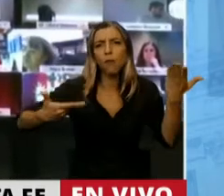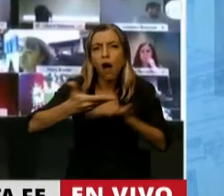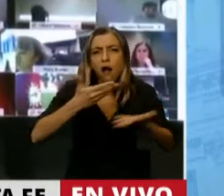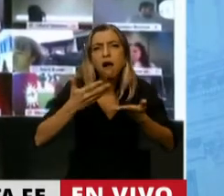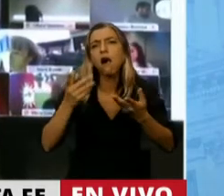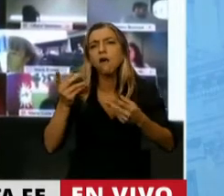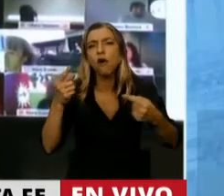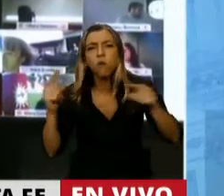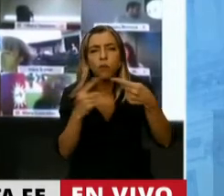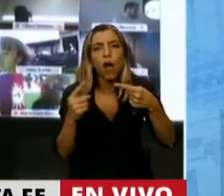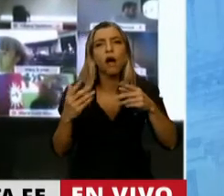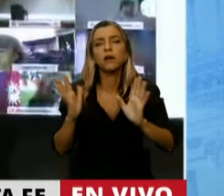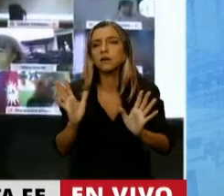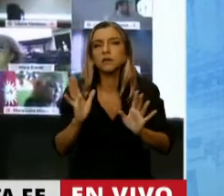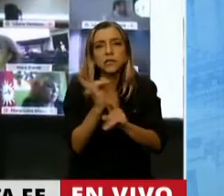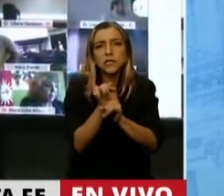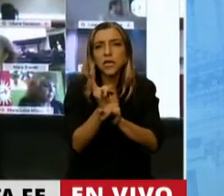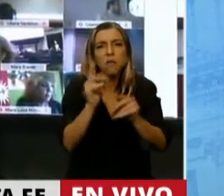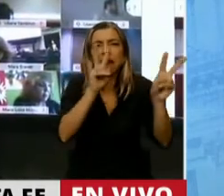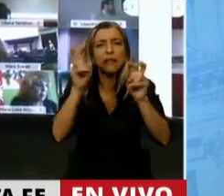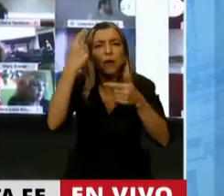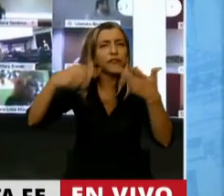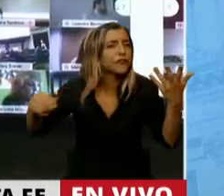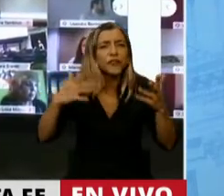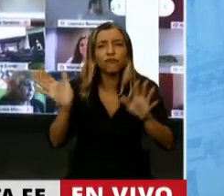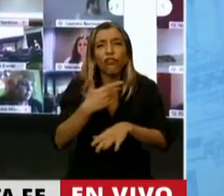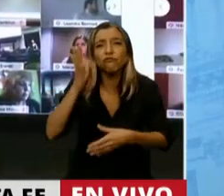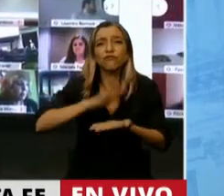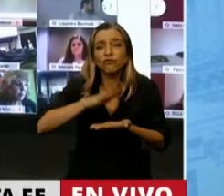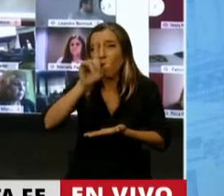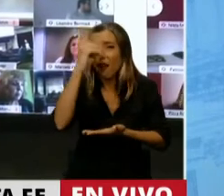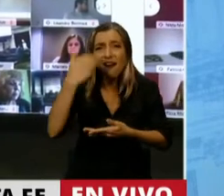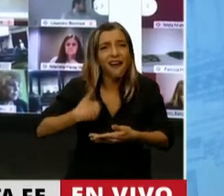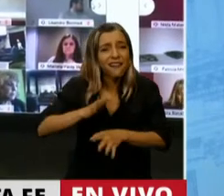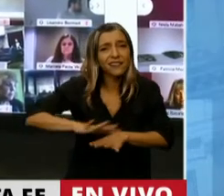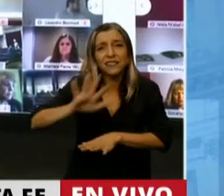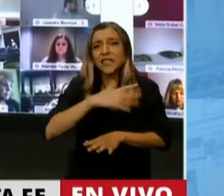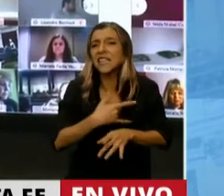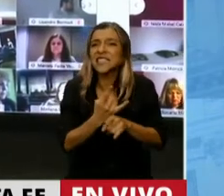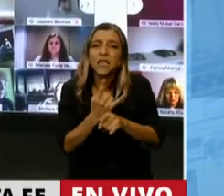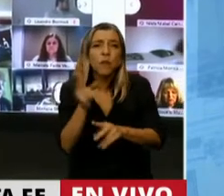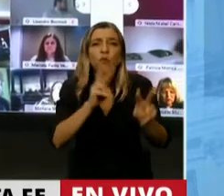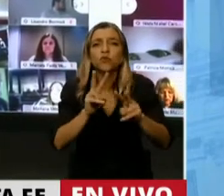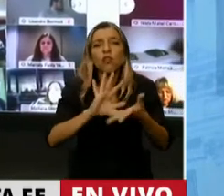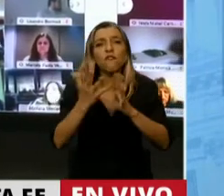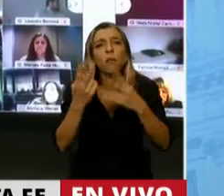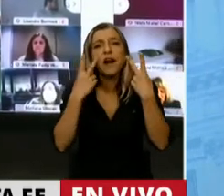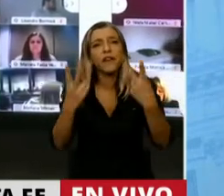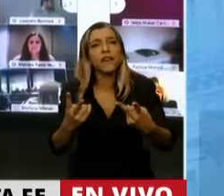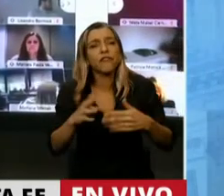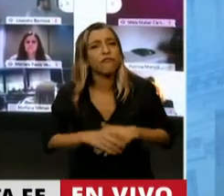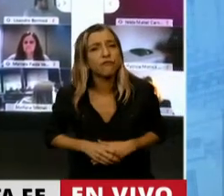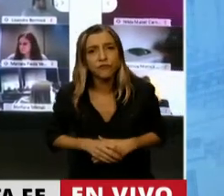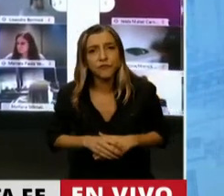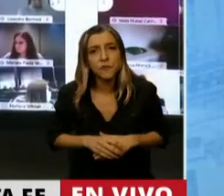los temas nacionales, nunca se dejaron de reconocer y transitaron a partir de ese reconocimiento una de las décadas más